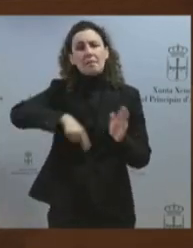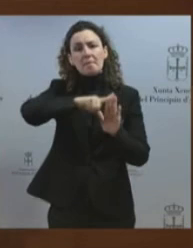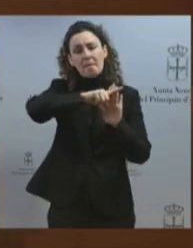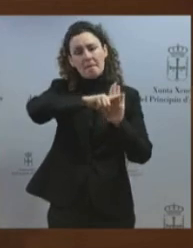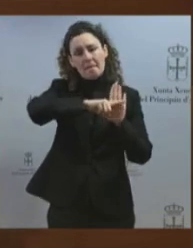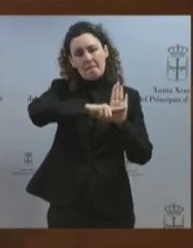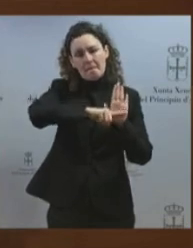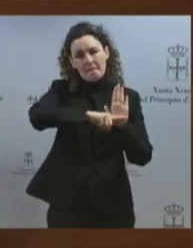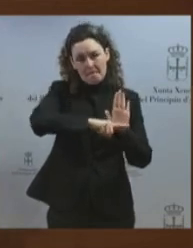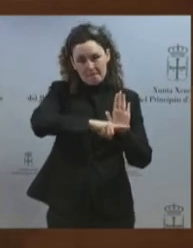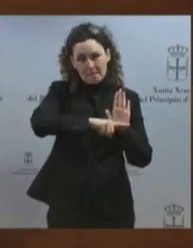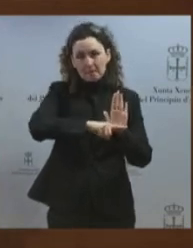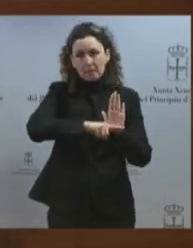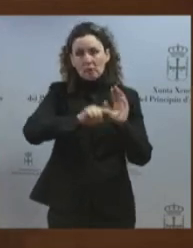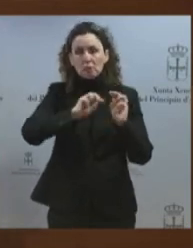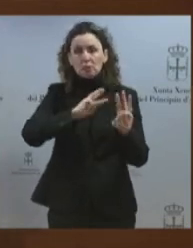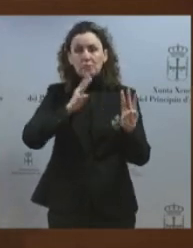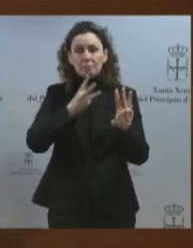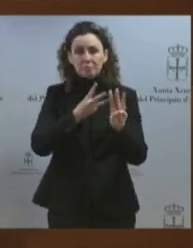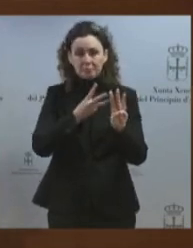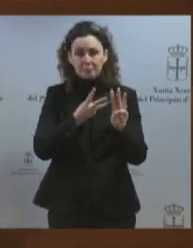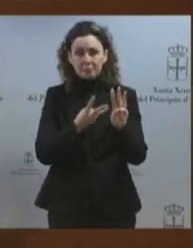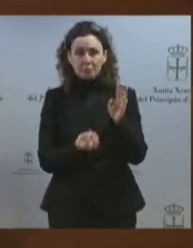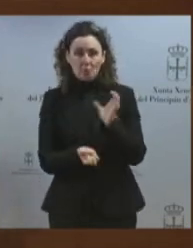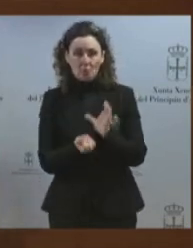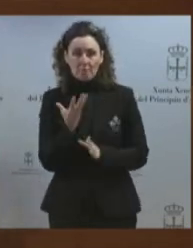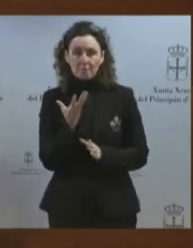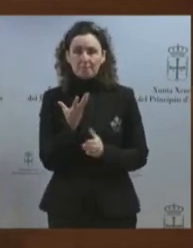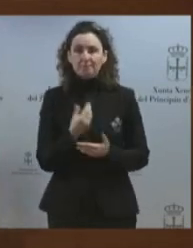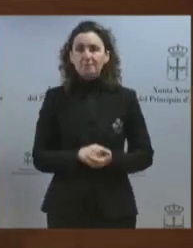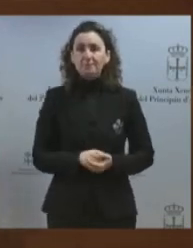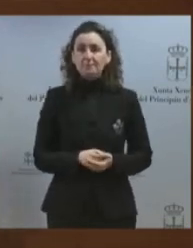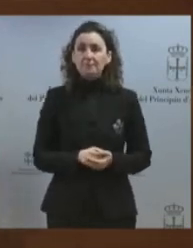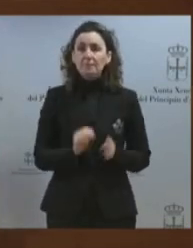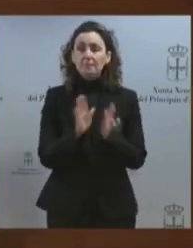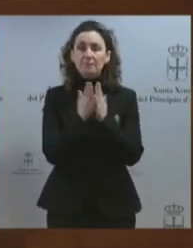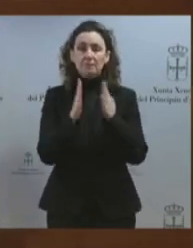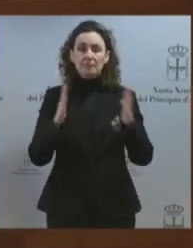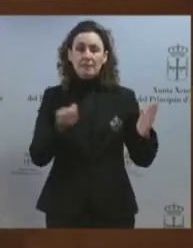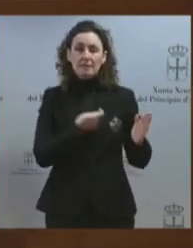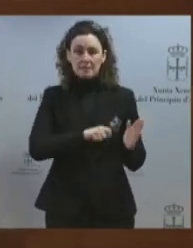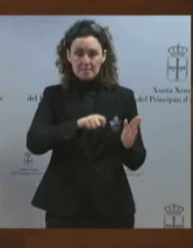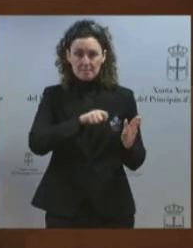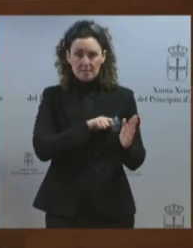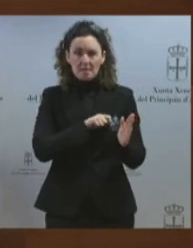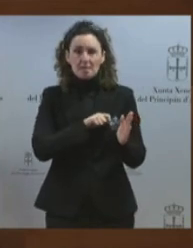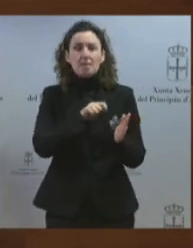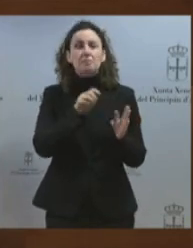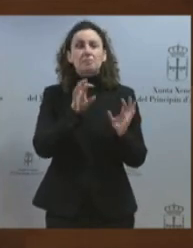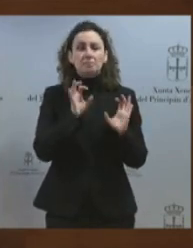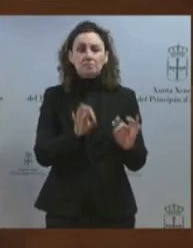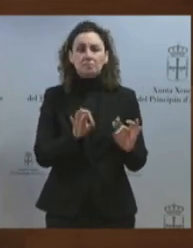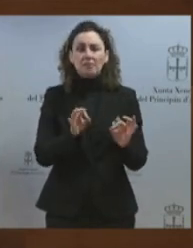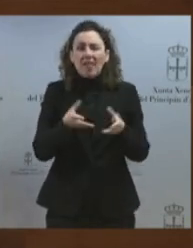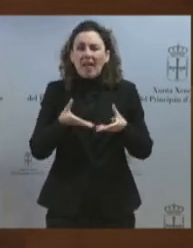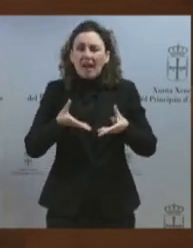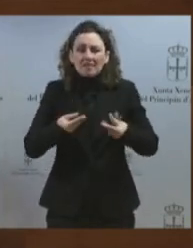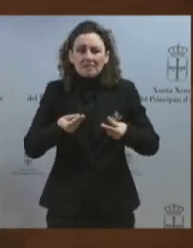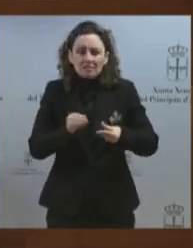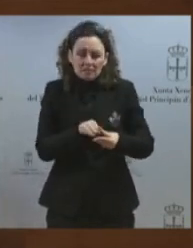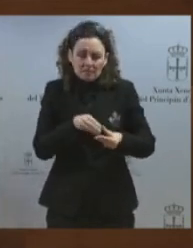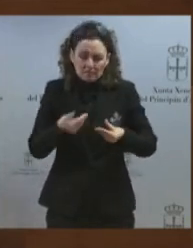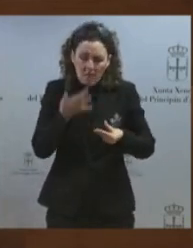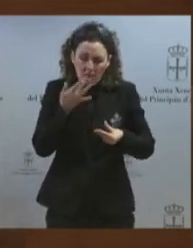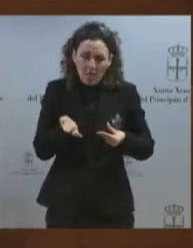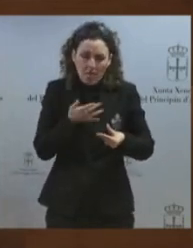españoles, donde se encuentra toda la documentación sobre la actuación de las autoridades